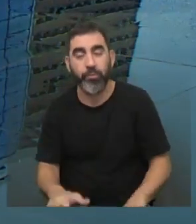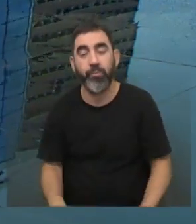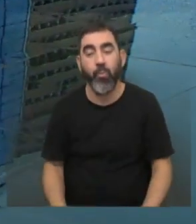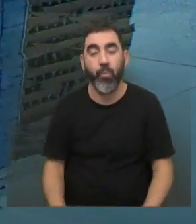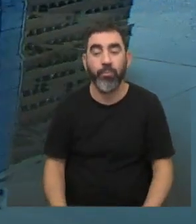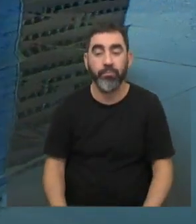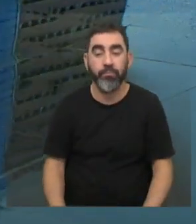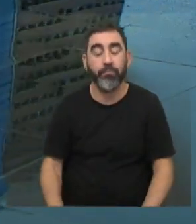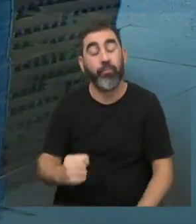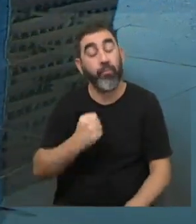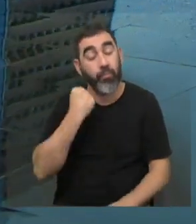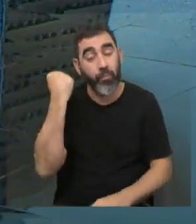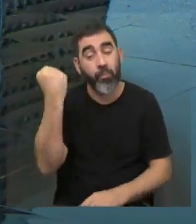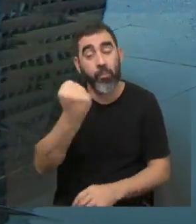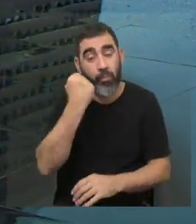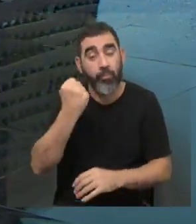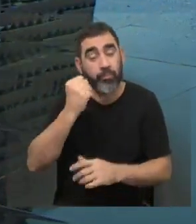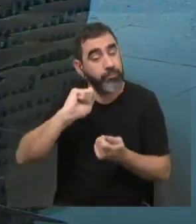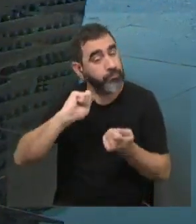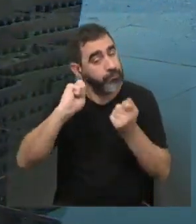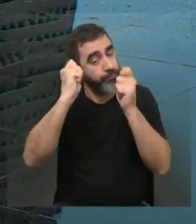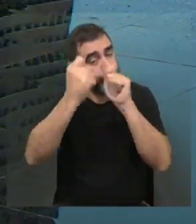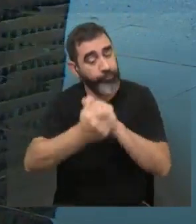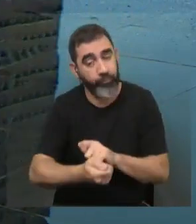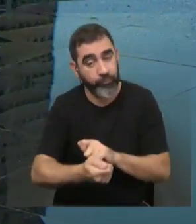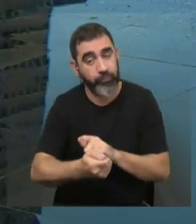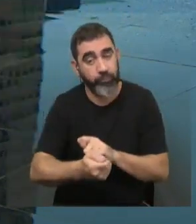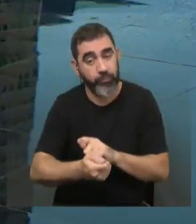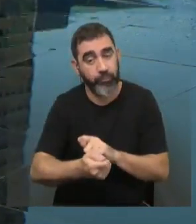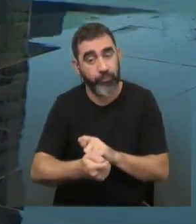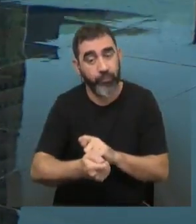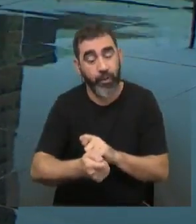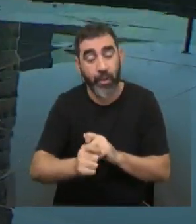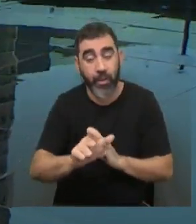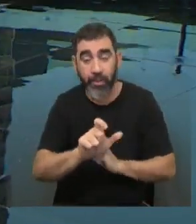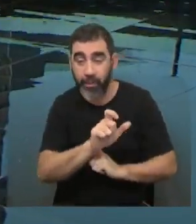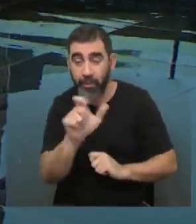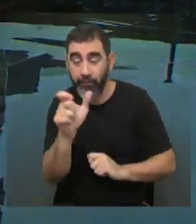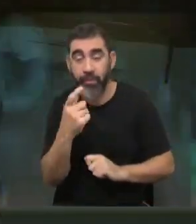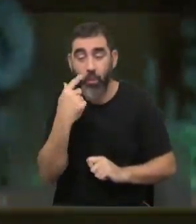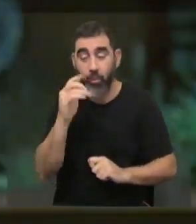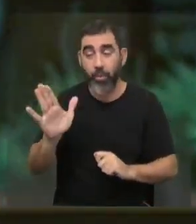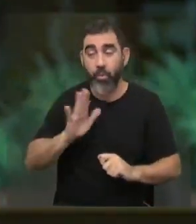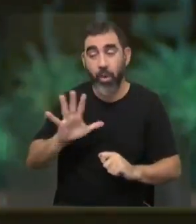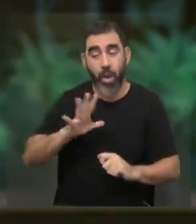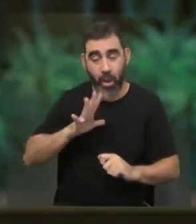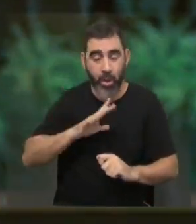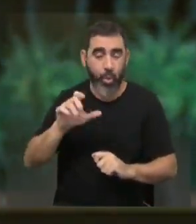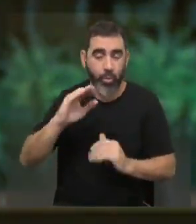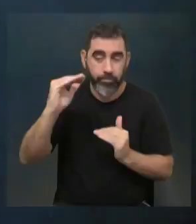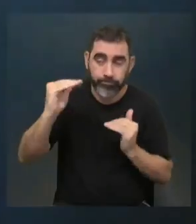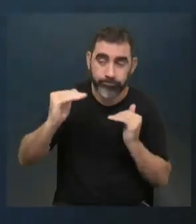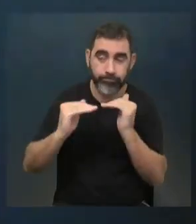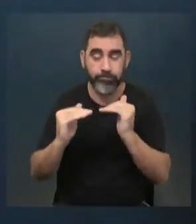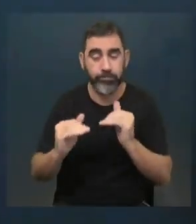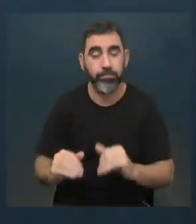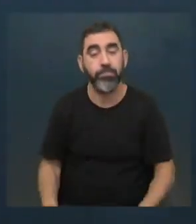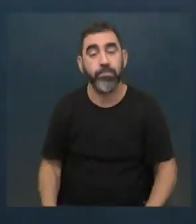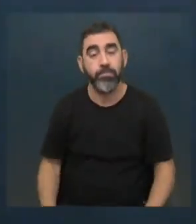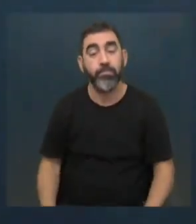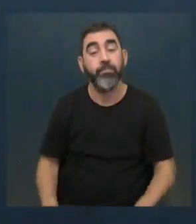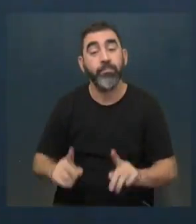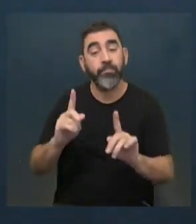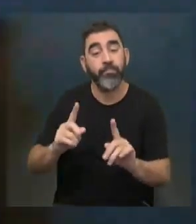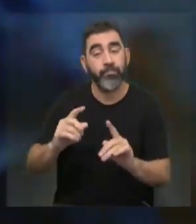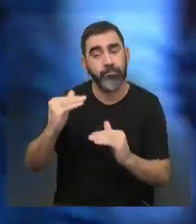Entonces es importantísimo dar ese salto para poder acortar las brechas de género que evidentemente es ahí en el sector. Claro, además también acortar las